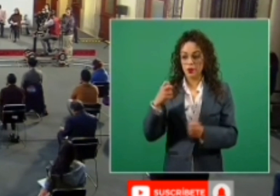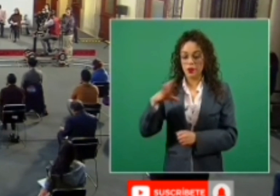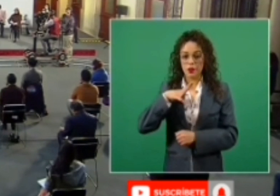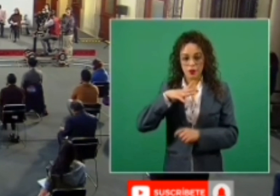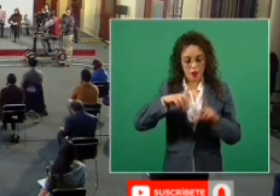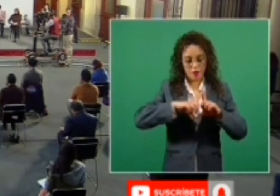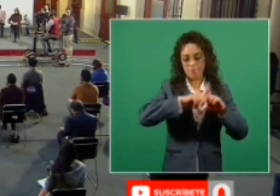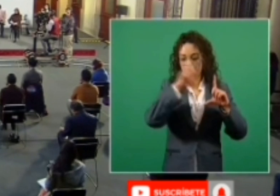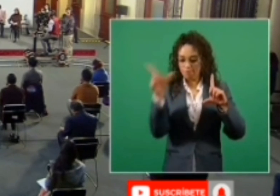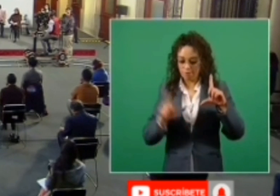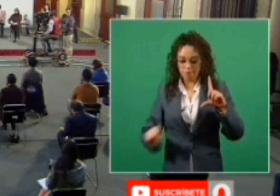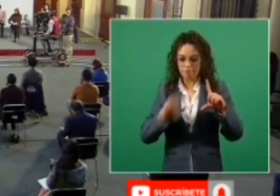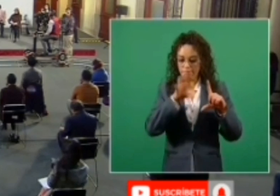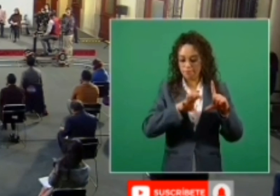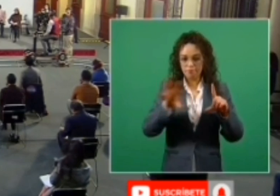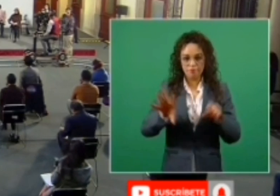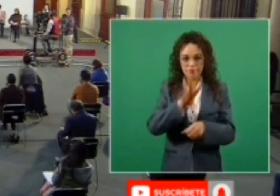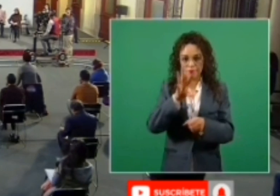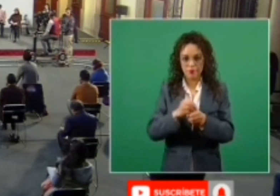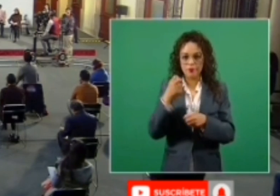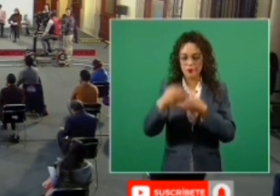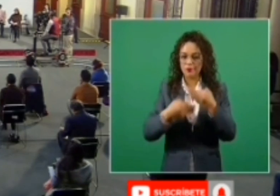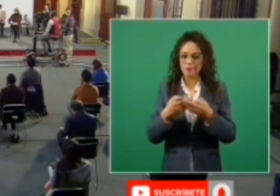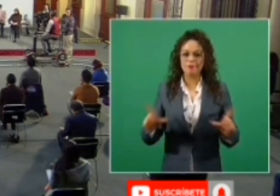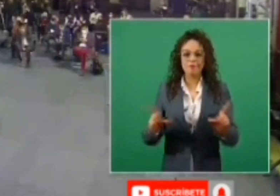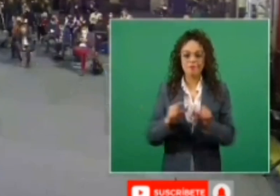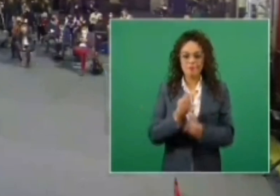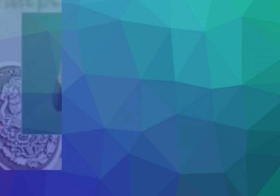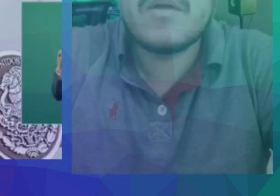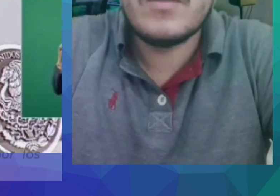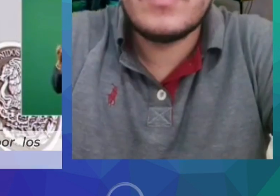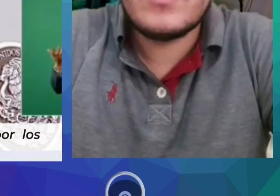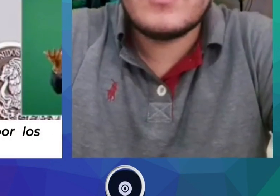nacional. Eso es todo, señor presidente. Muchas gracias.